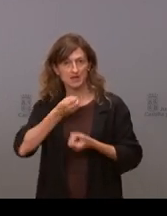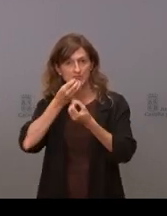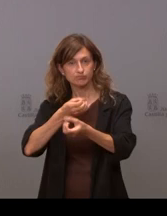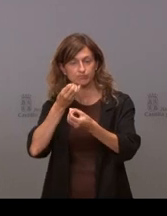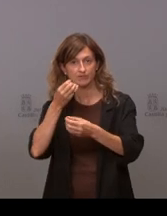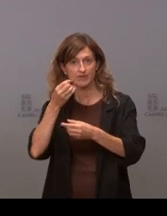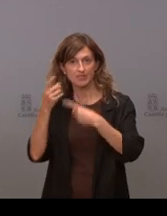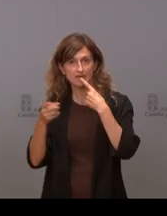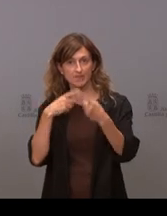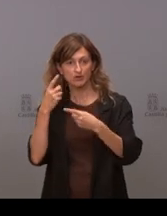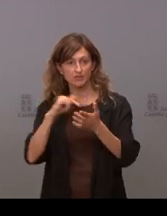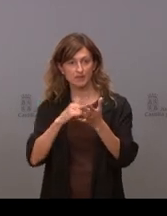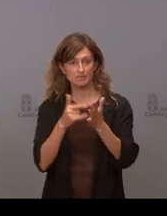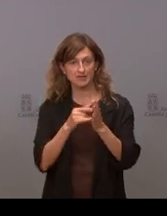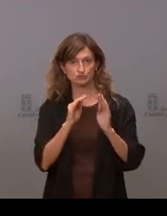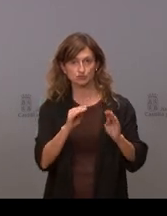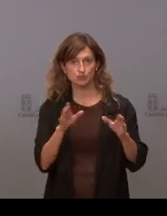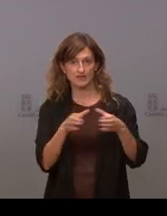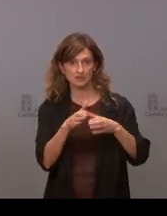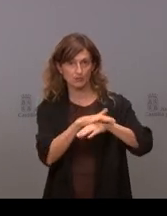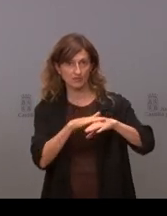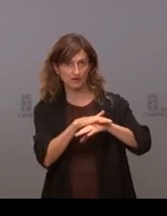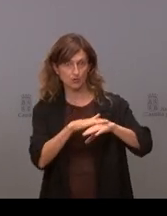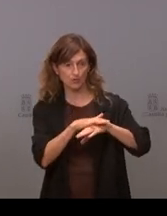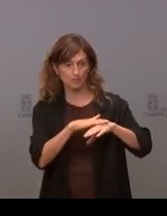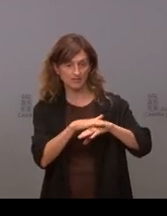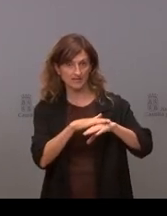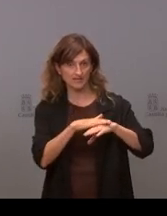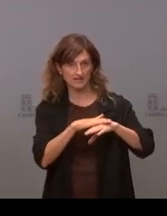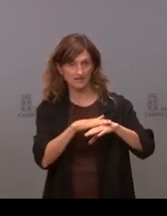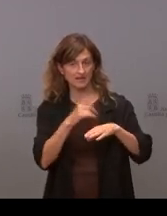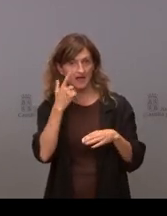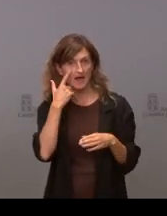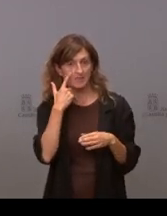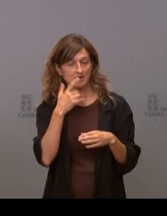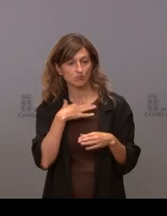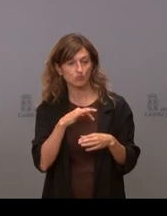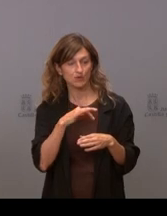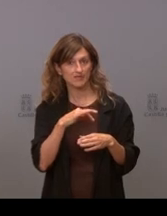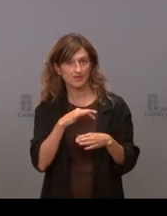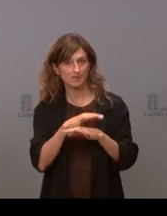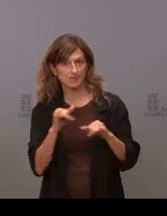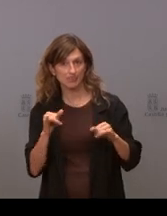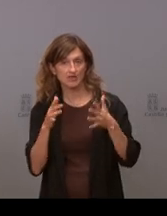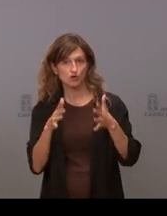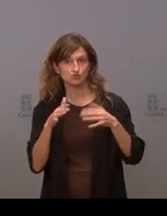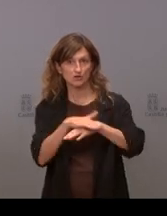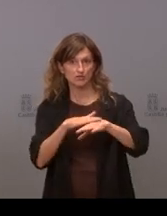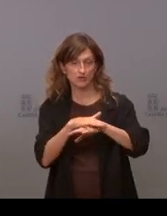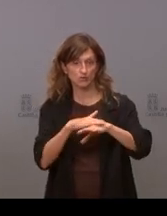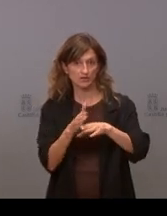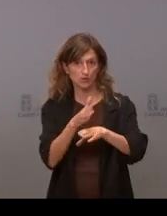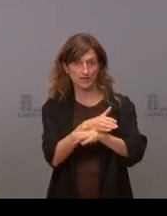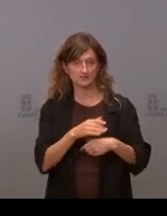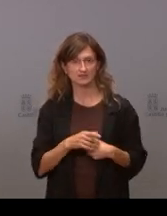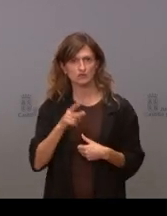un plan suyo del equipo de gobierno y si eso es lo que aclararon antes del abrazo de reconciliación del consejo de gobierno también ha mencionado que